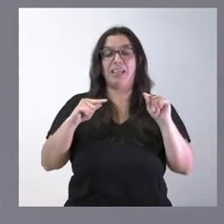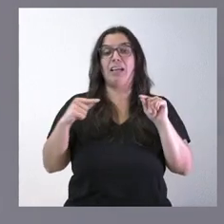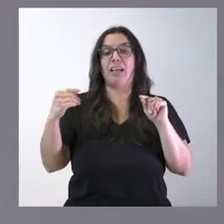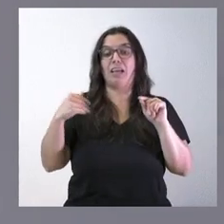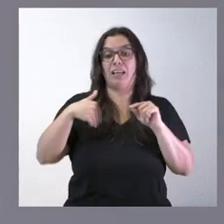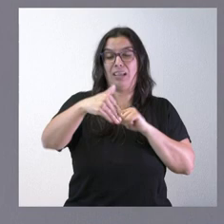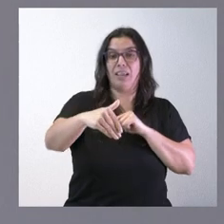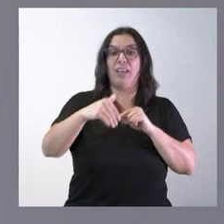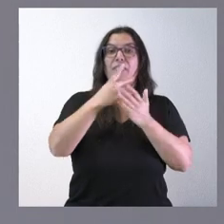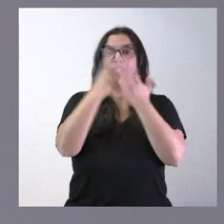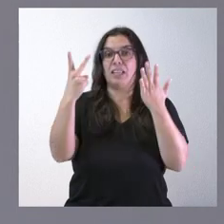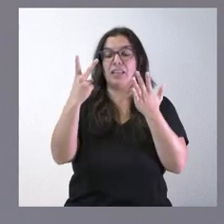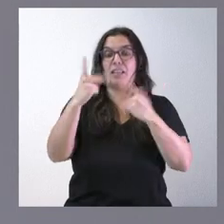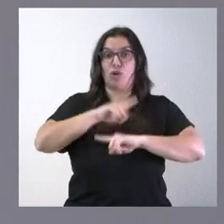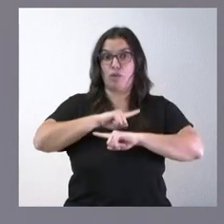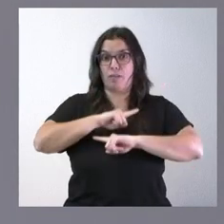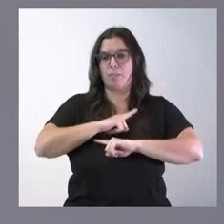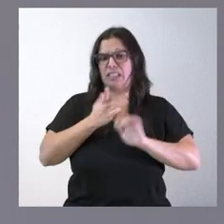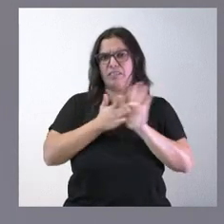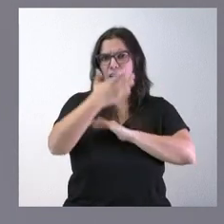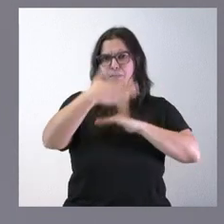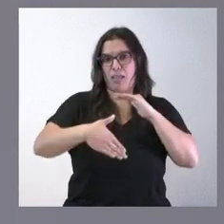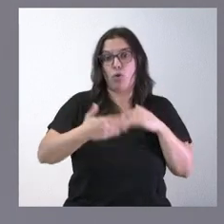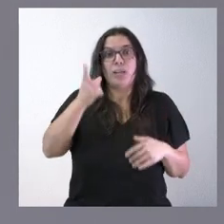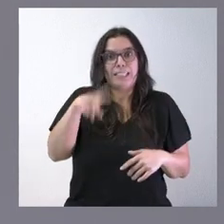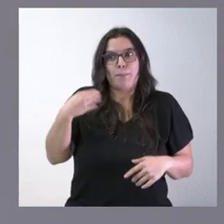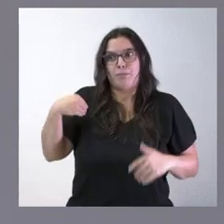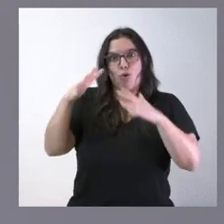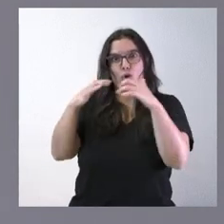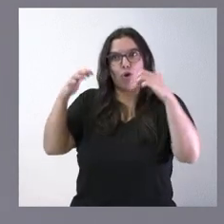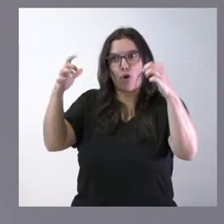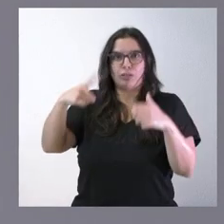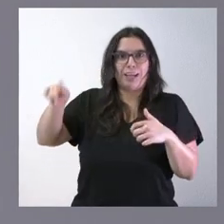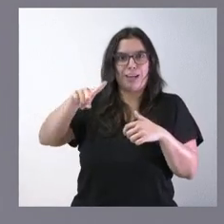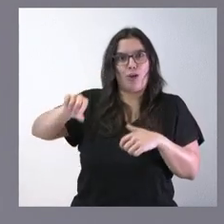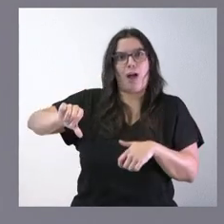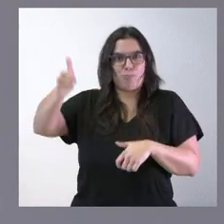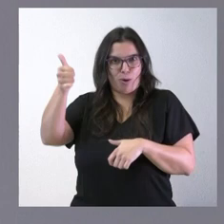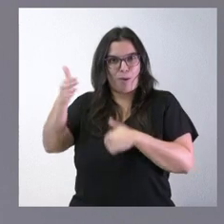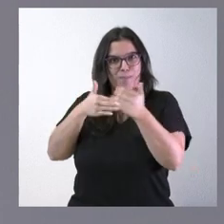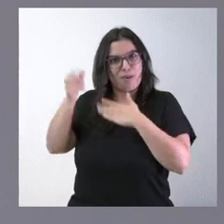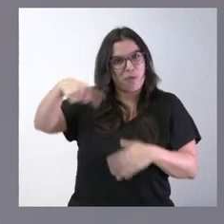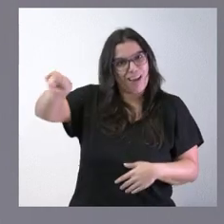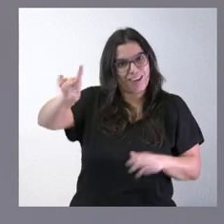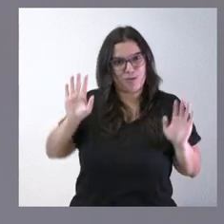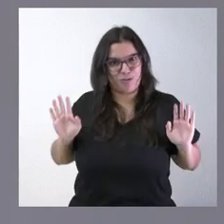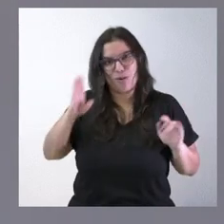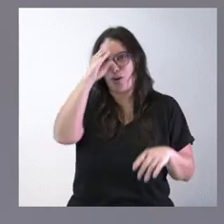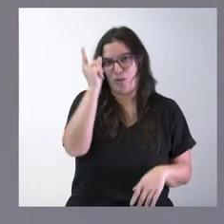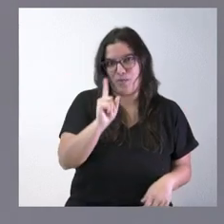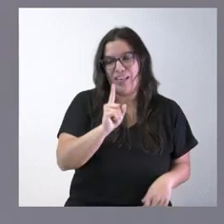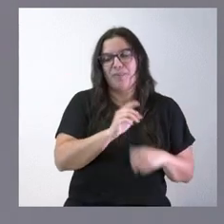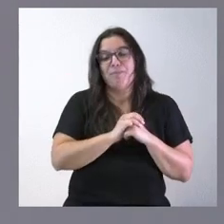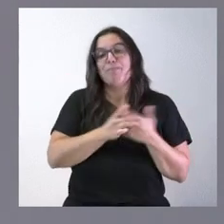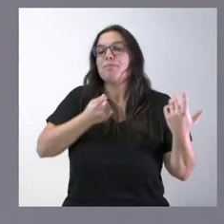luego se está en plazo en el trámite parlamentario también es un trabajo propio del parlamento que es el que aprueba las leyes no podemos olvidarlo y nosotros creo que